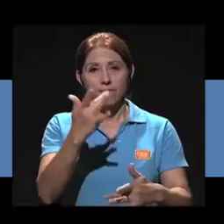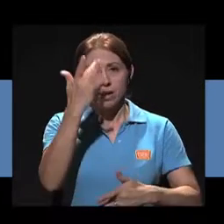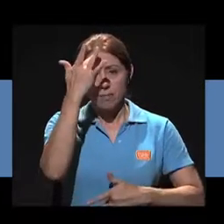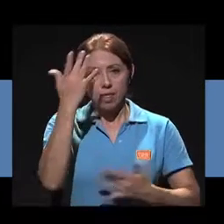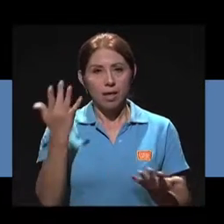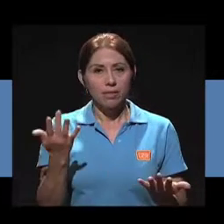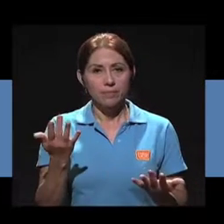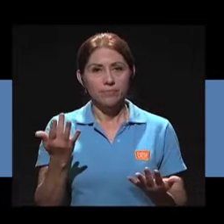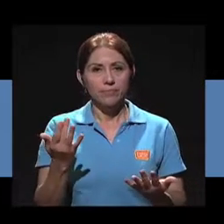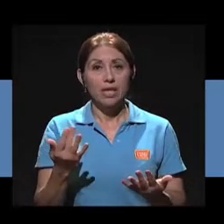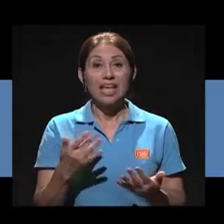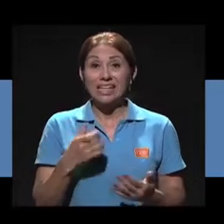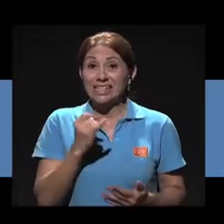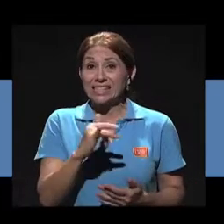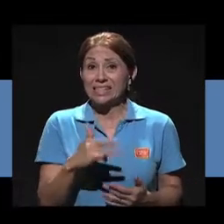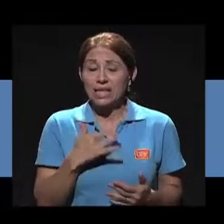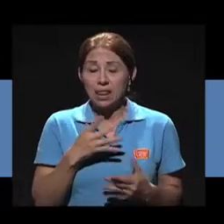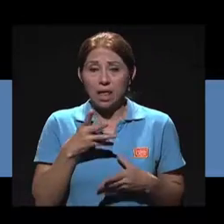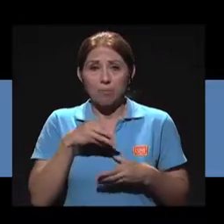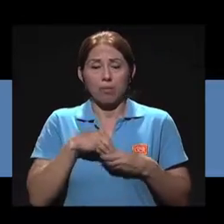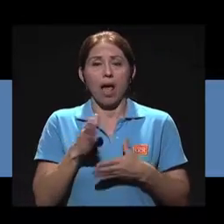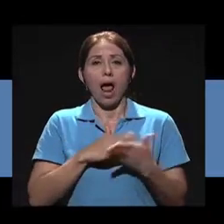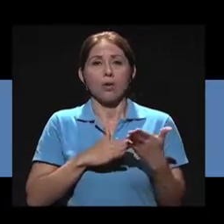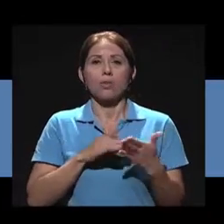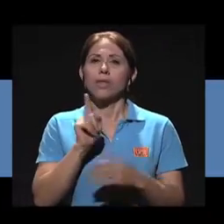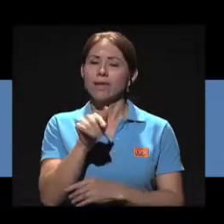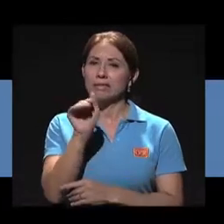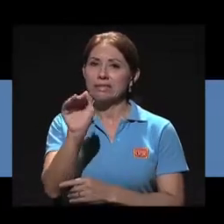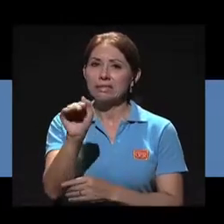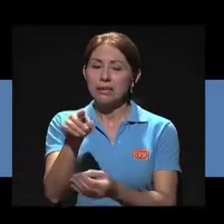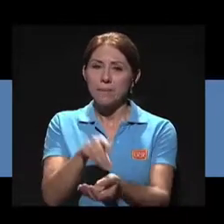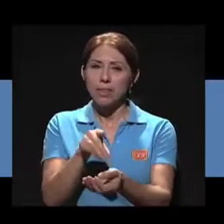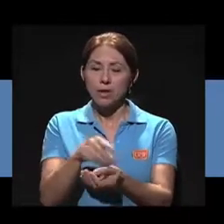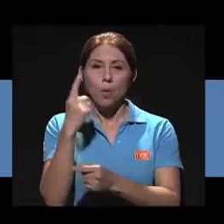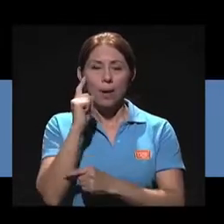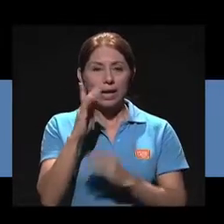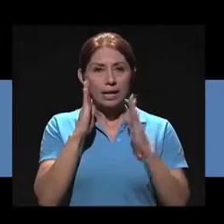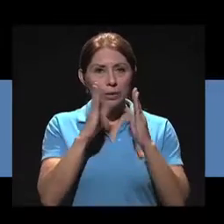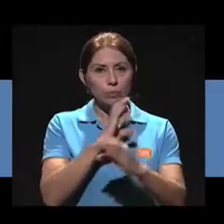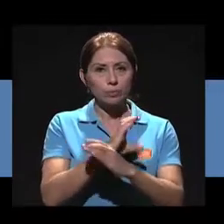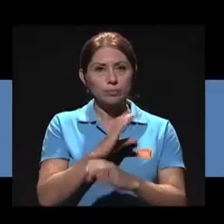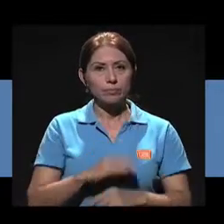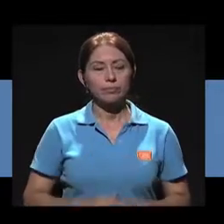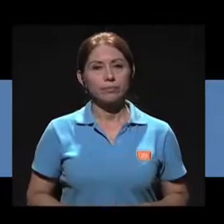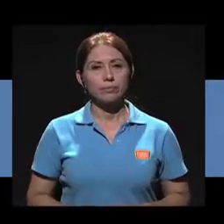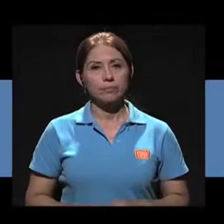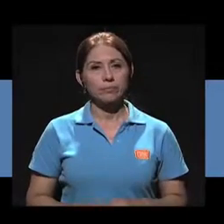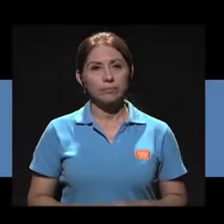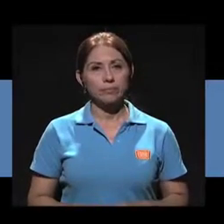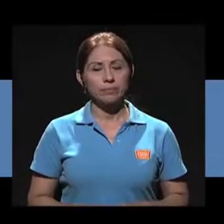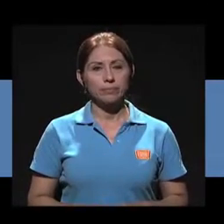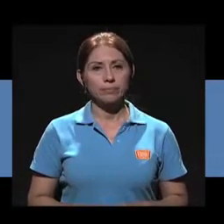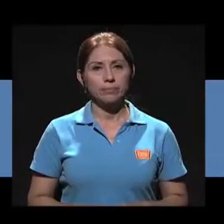y a los primeros síntomas avisar al médico para que tome las previsiones del caso.